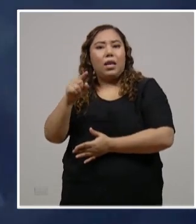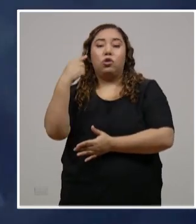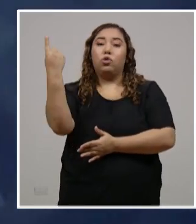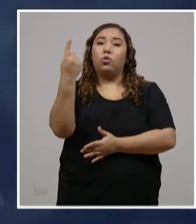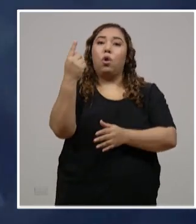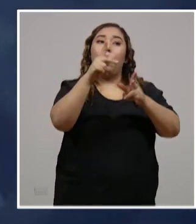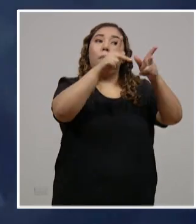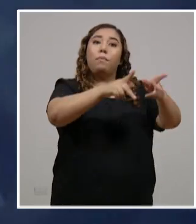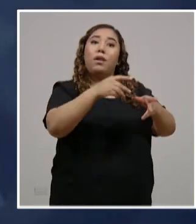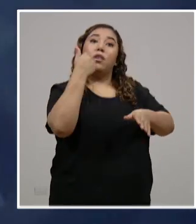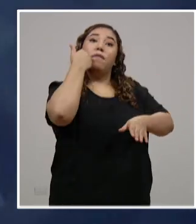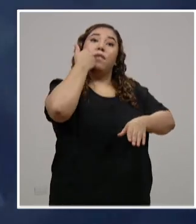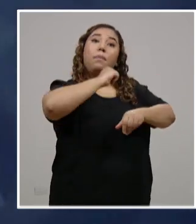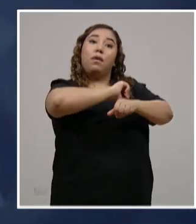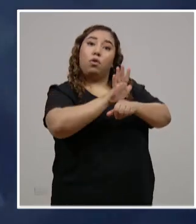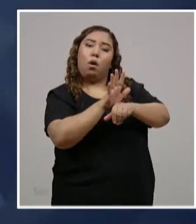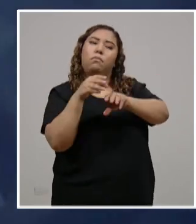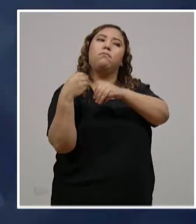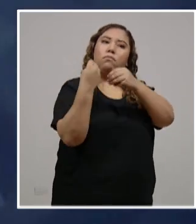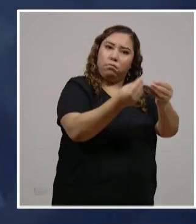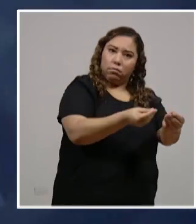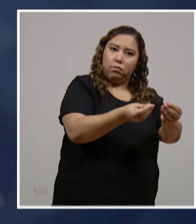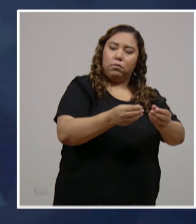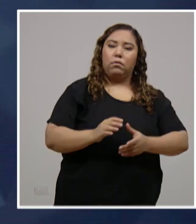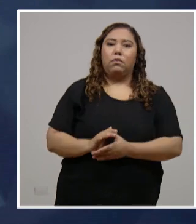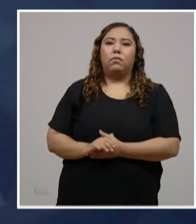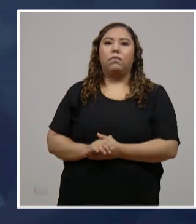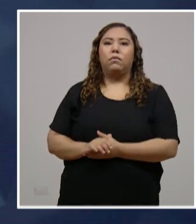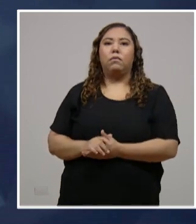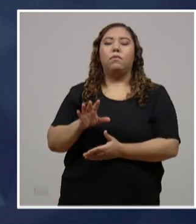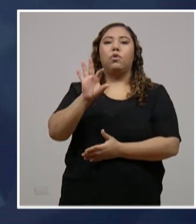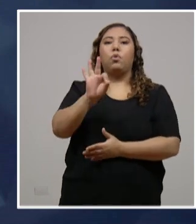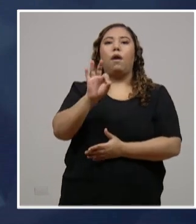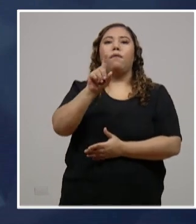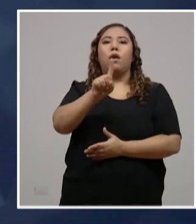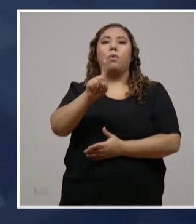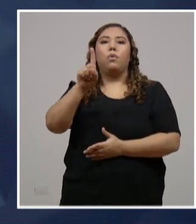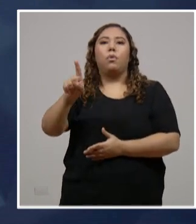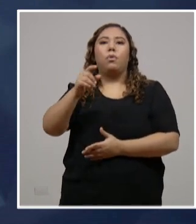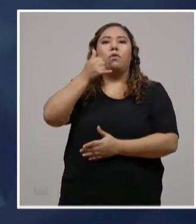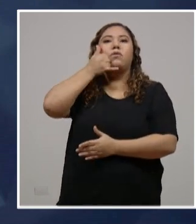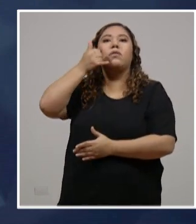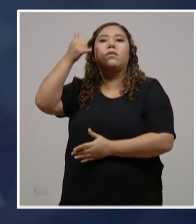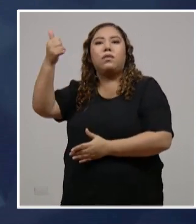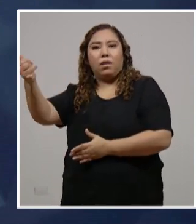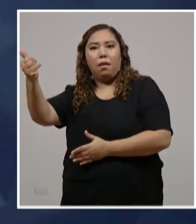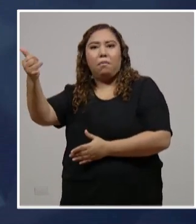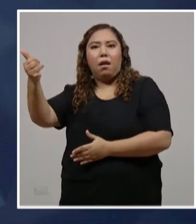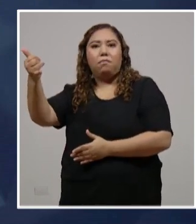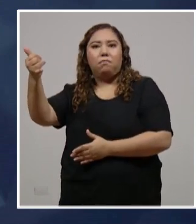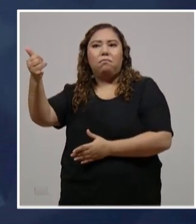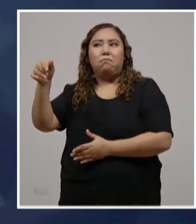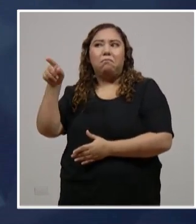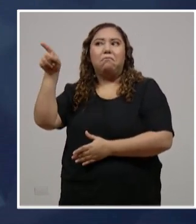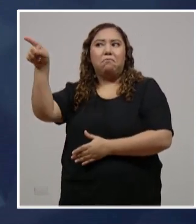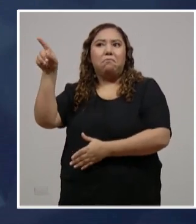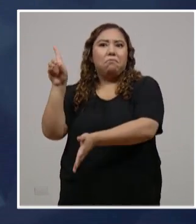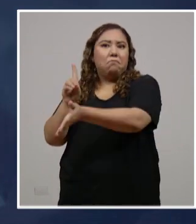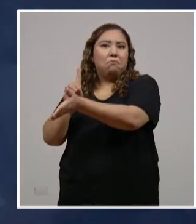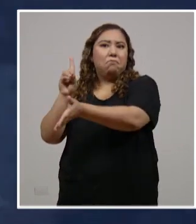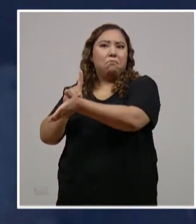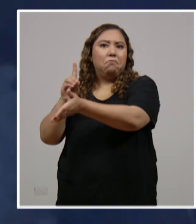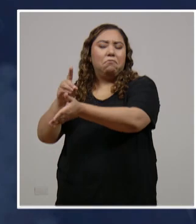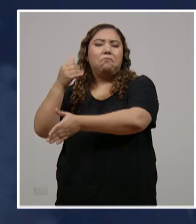un tratamiento preventivo. Tenemos a su disposición la línea del 911, donde usted puede llamar y hay un equipo de